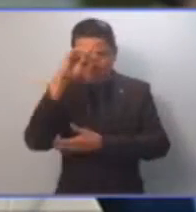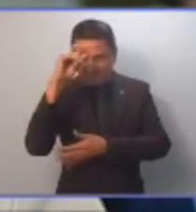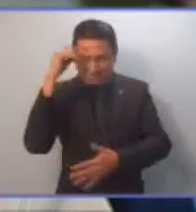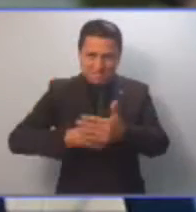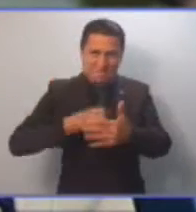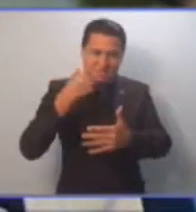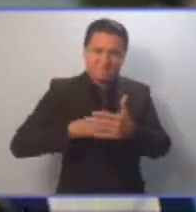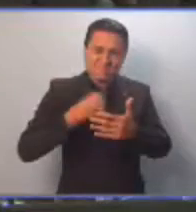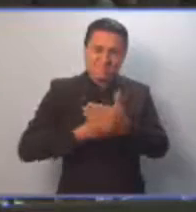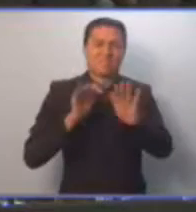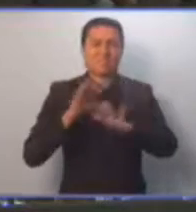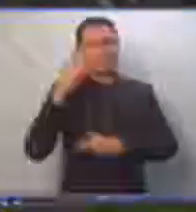gracias, Presidenta.